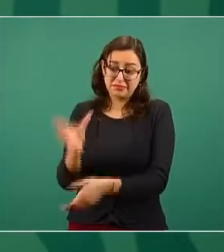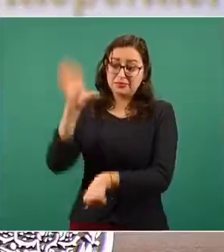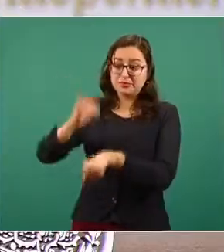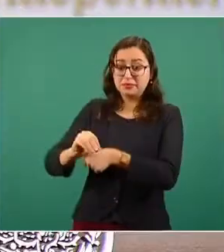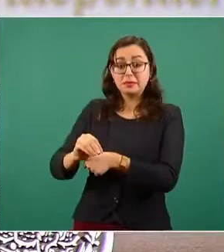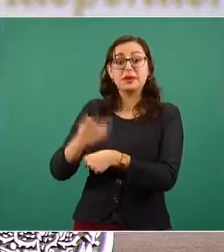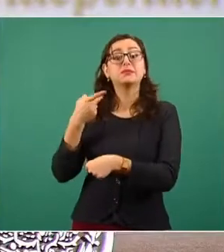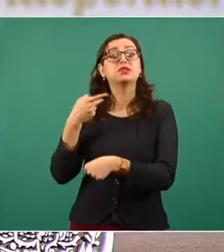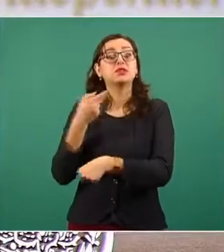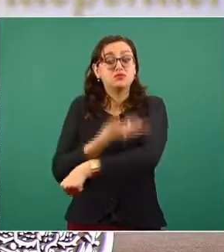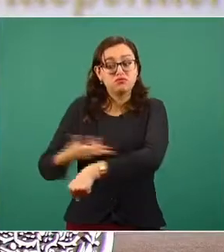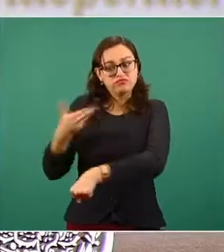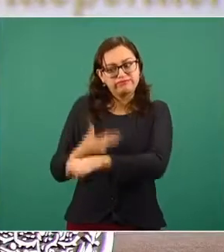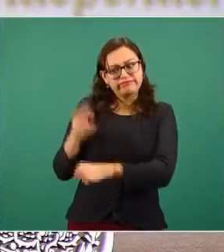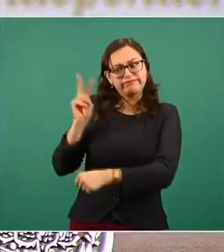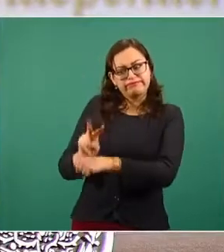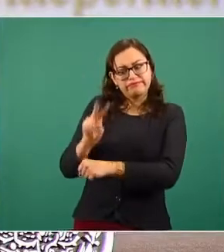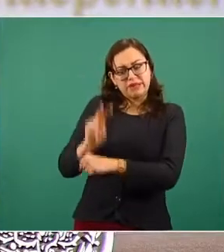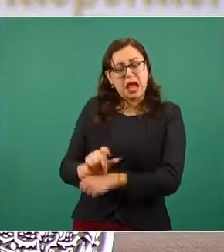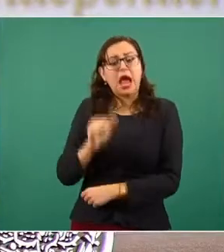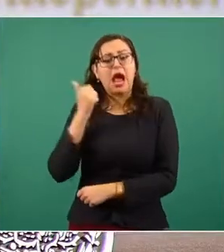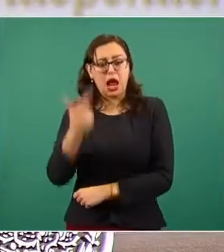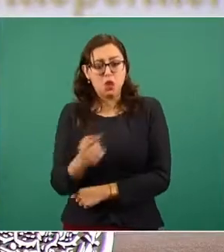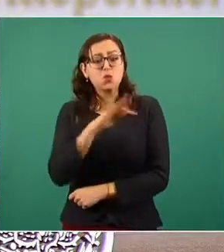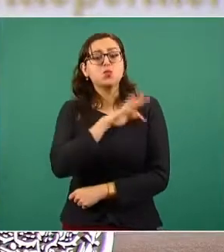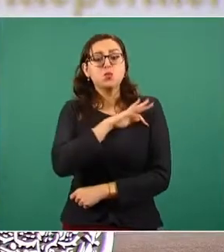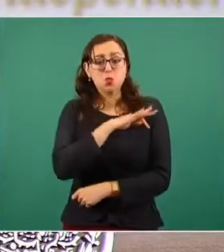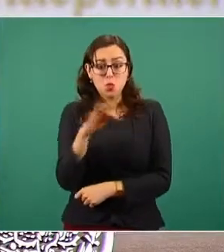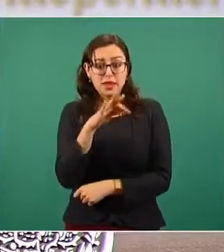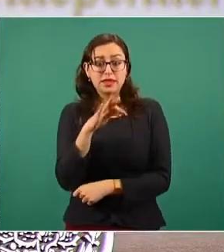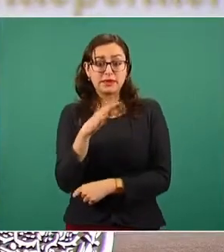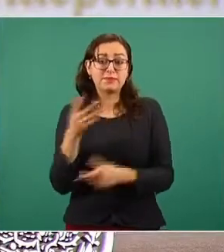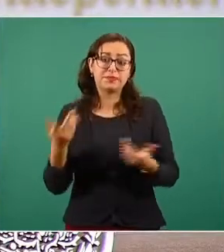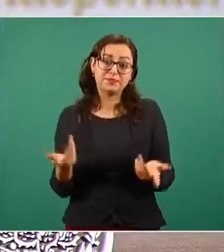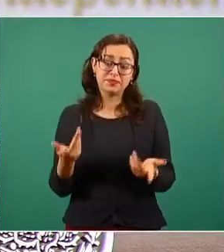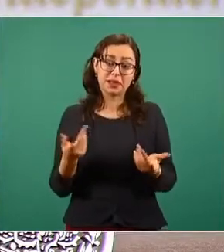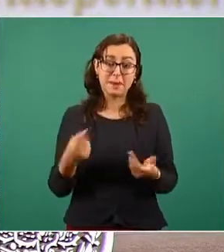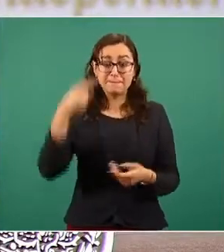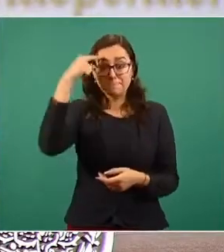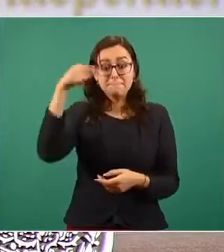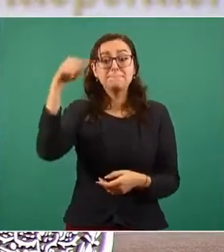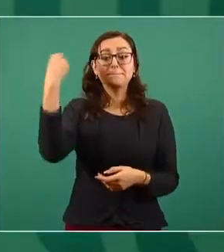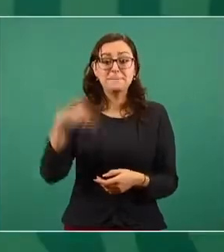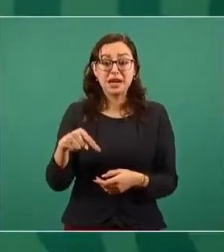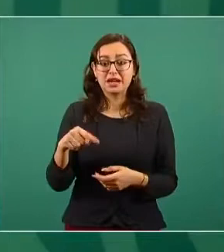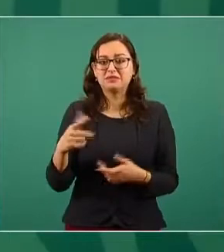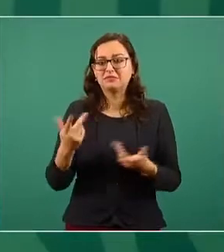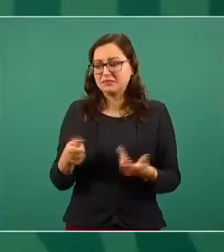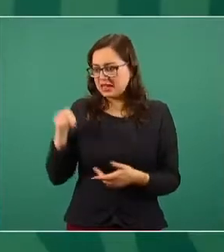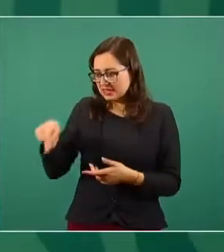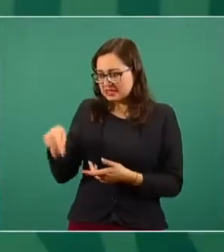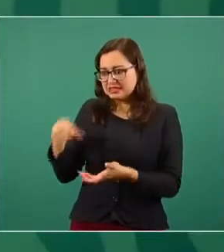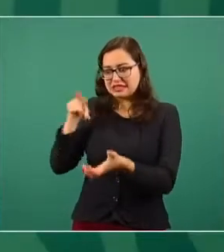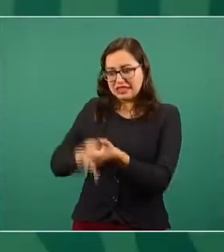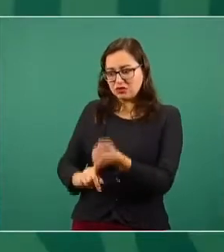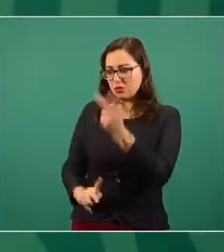regulados en alguna legislación, para que también podamos obtener todo tipo de